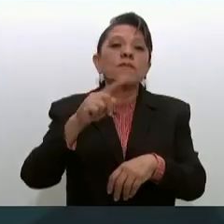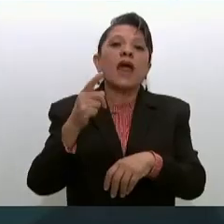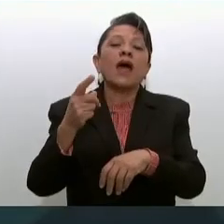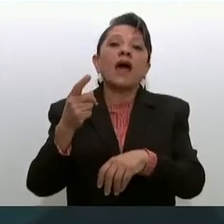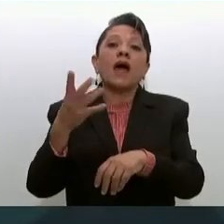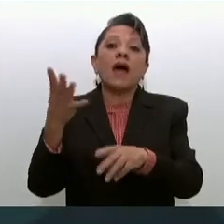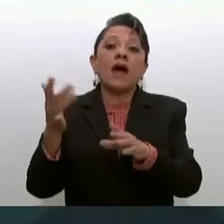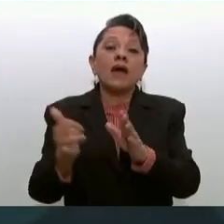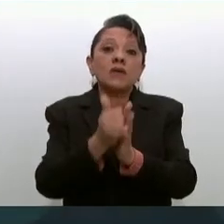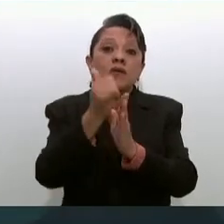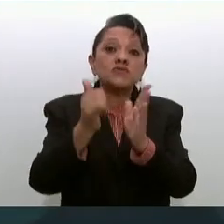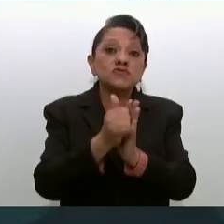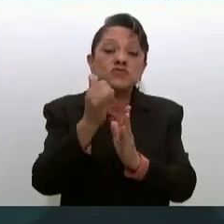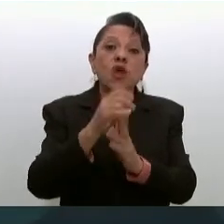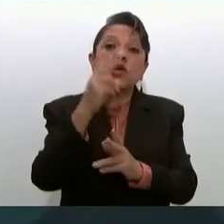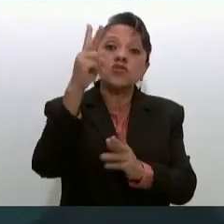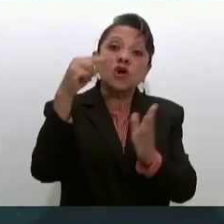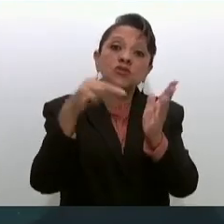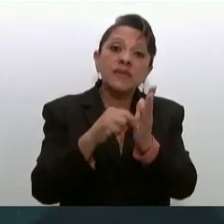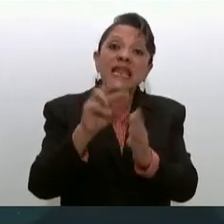mil trescientas viviendas